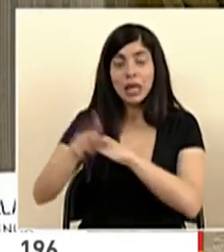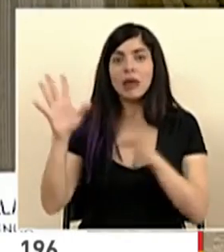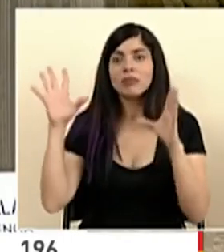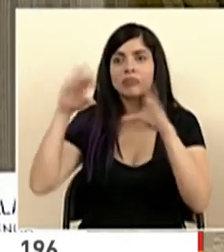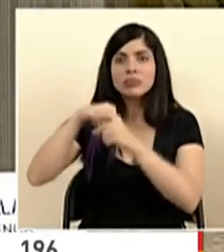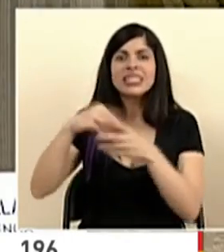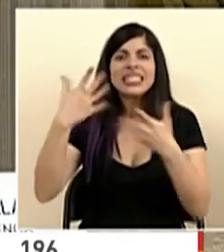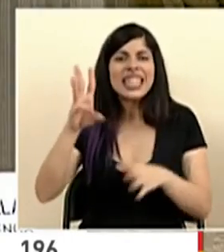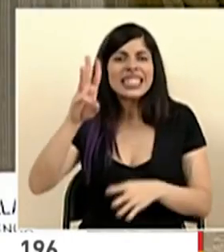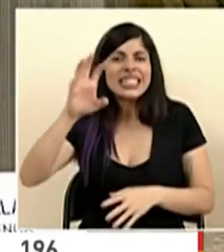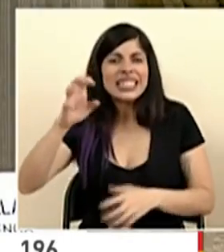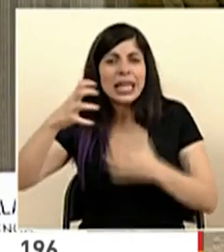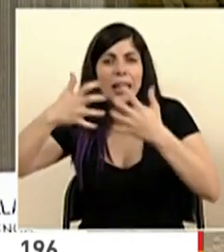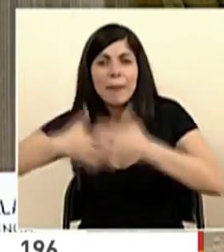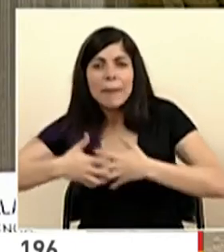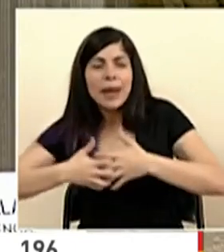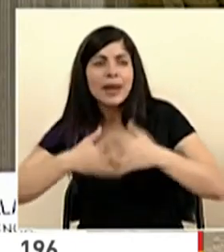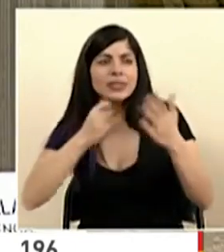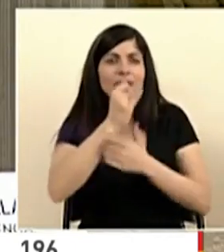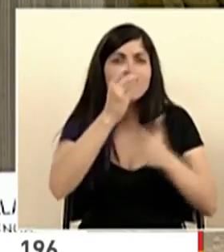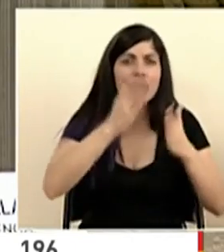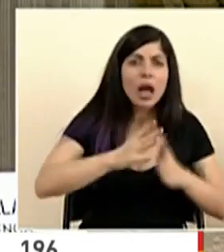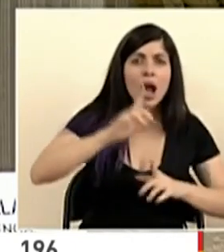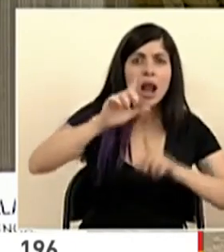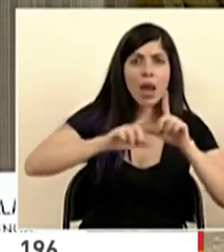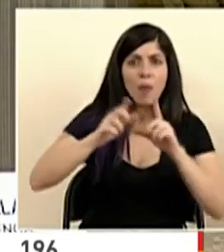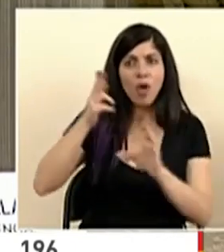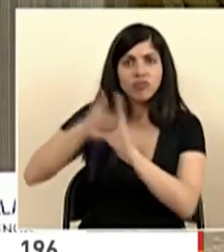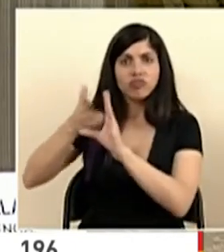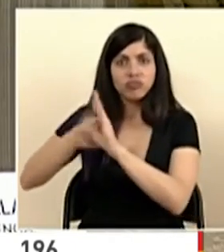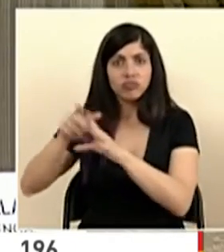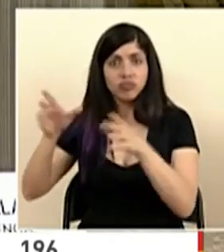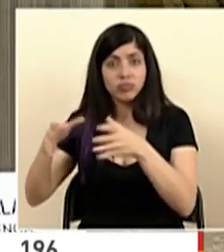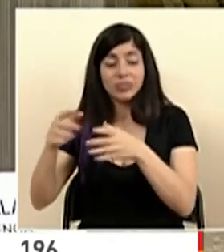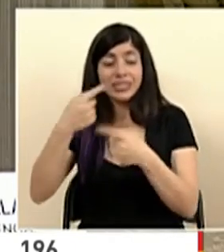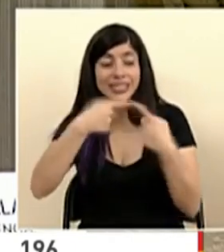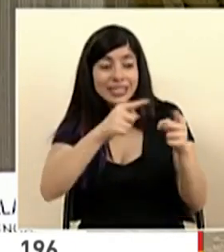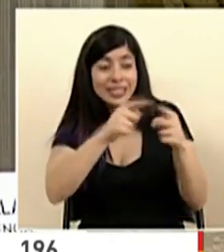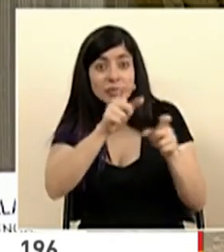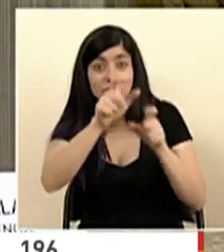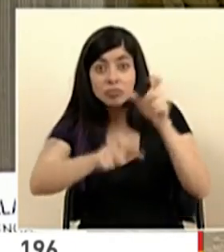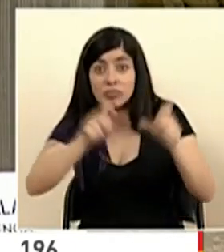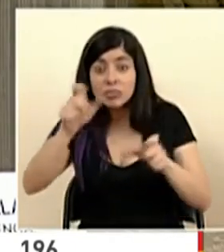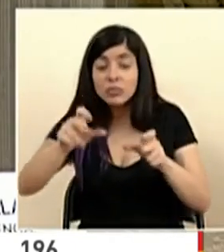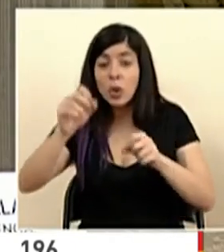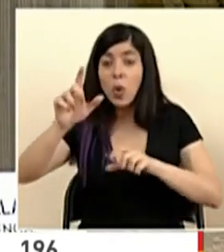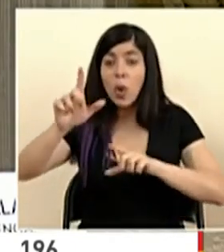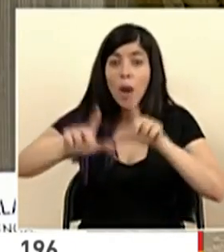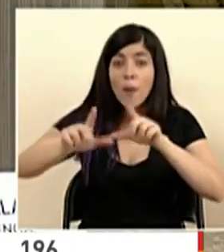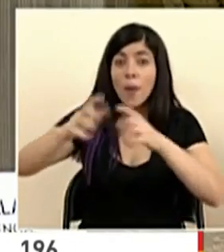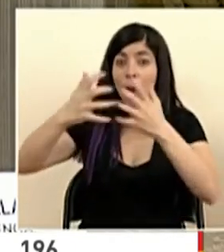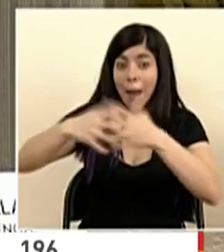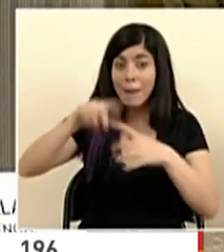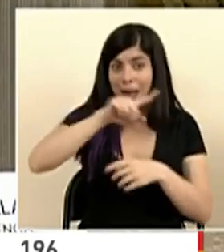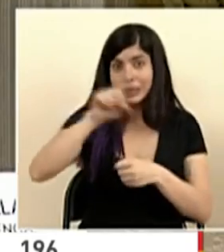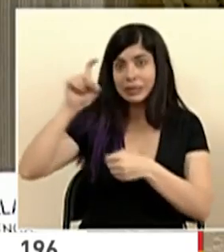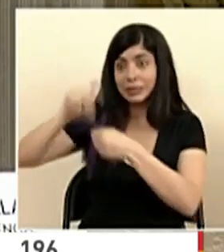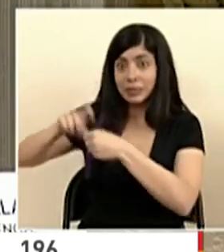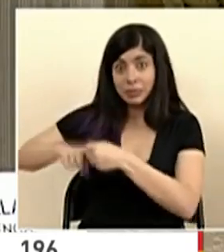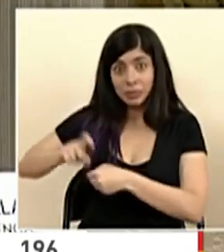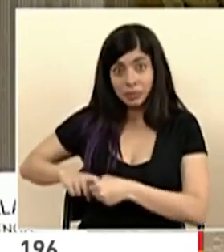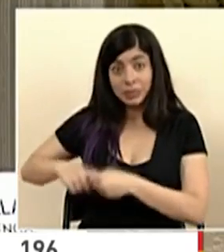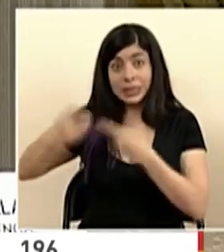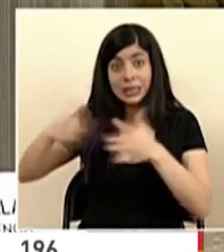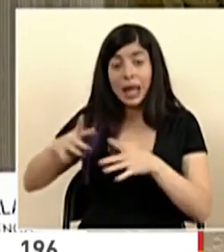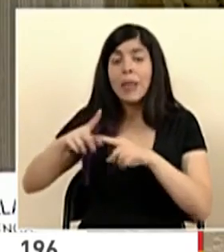empresas investigadores laboratorios en los cuales las diferentes entidades o personas físicas se inscriben y pues entonces de